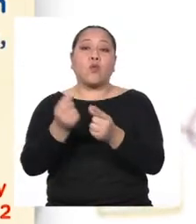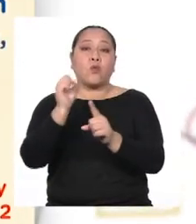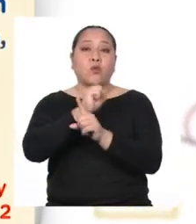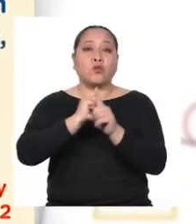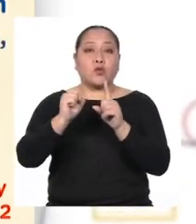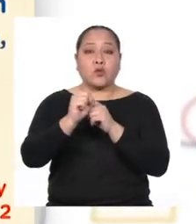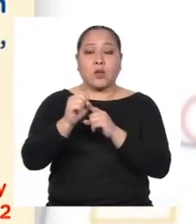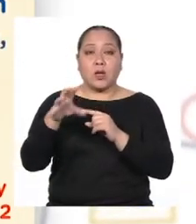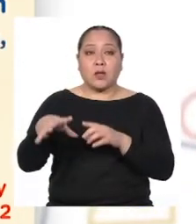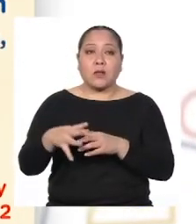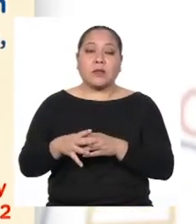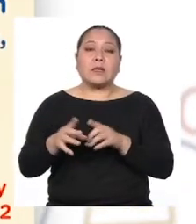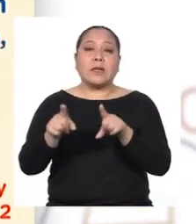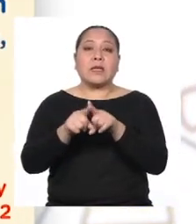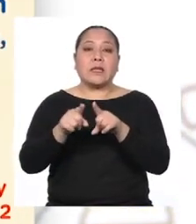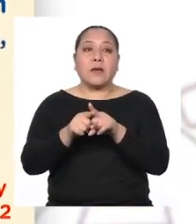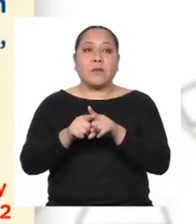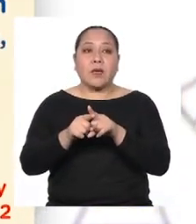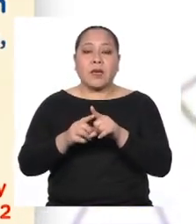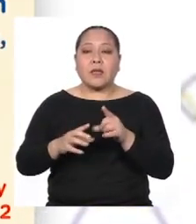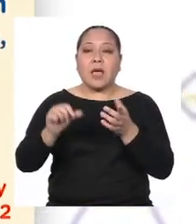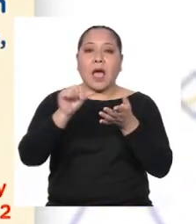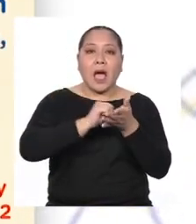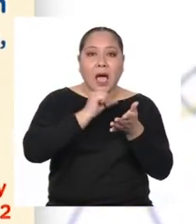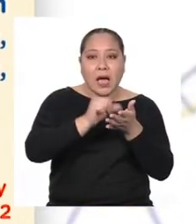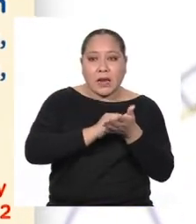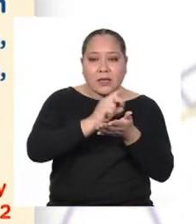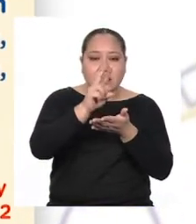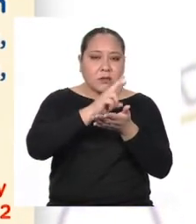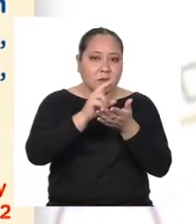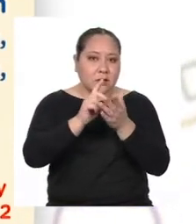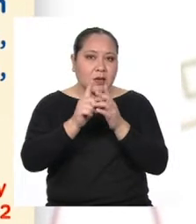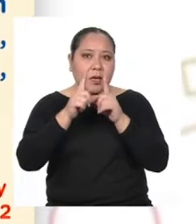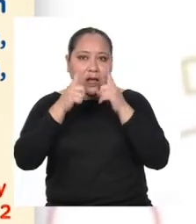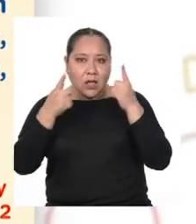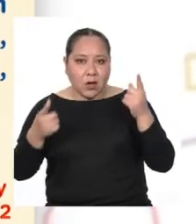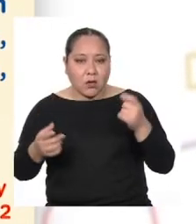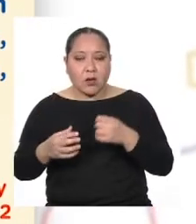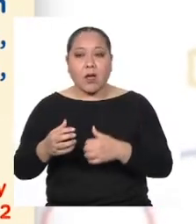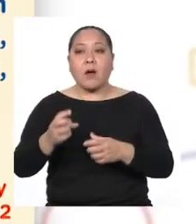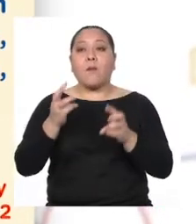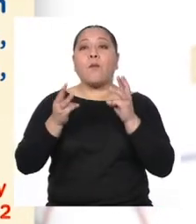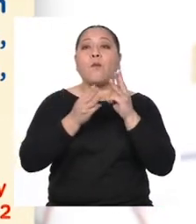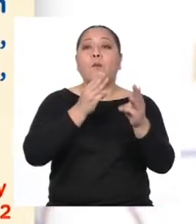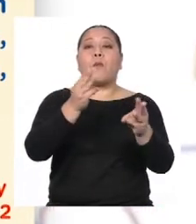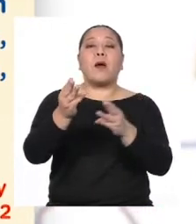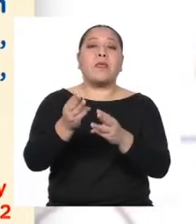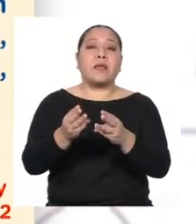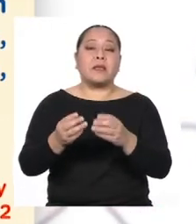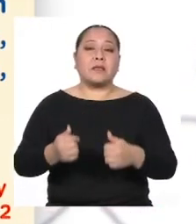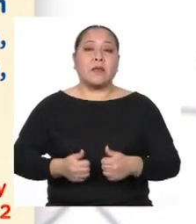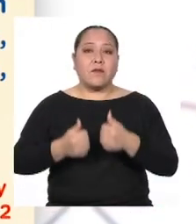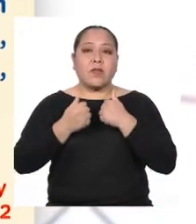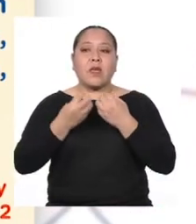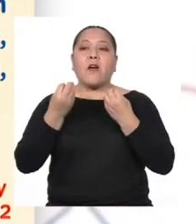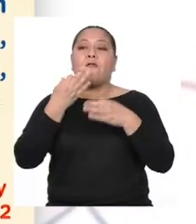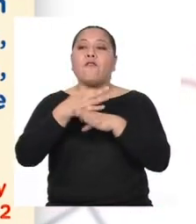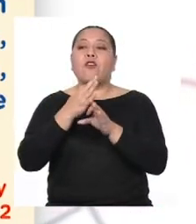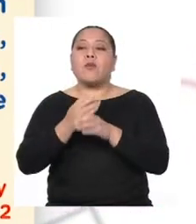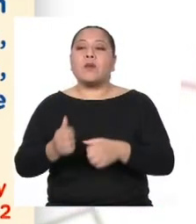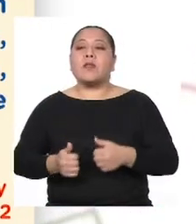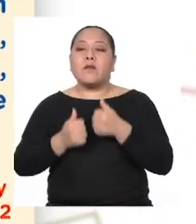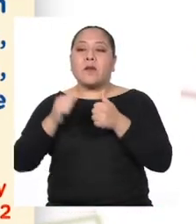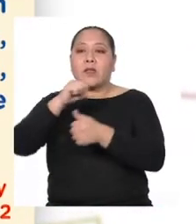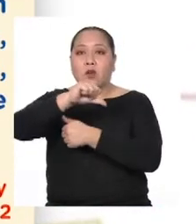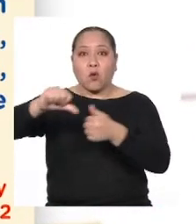Y que abarca además de las artes y las letras Los modos de vida Las maneras de vivir juntos y